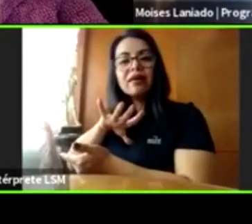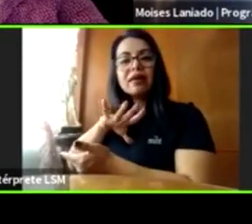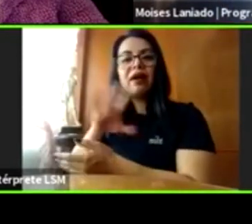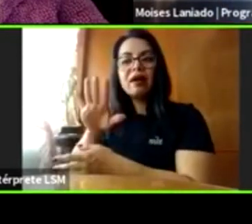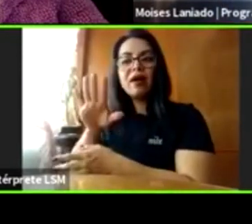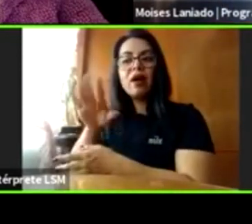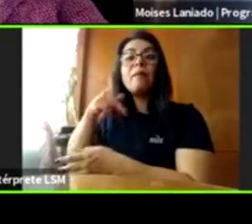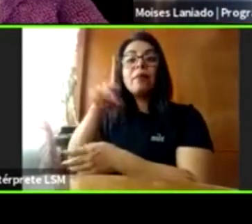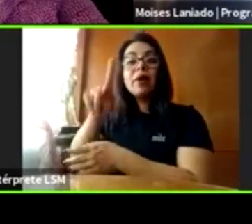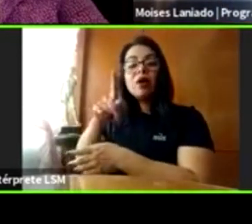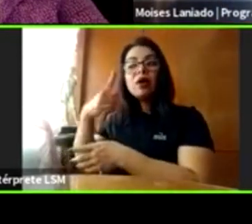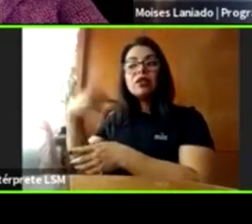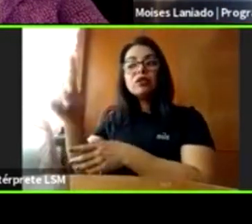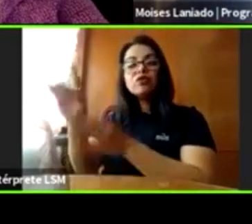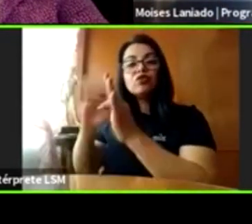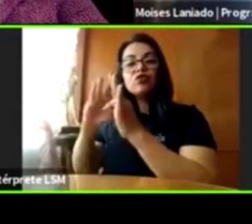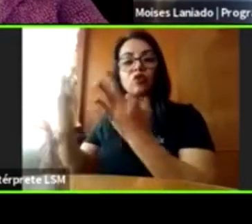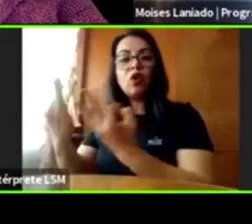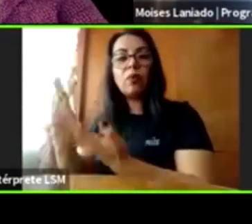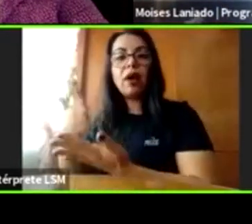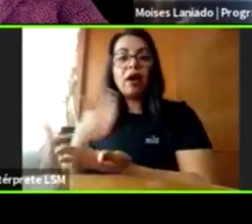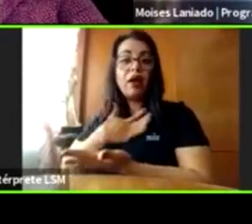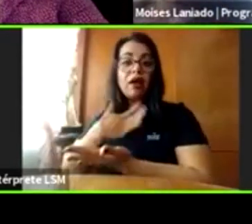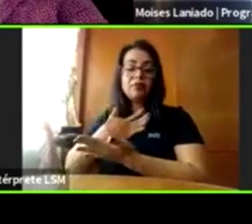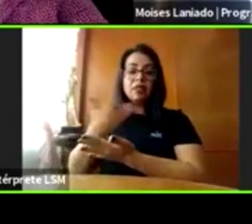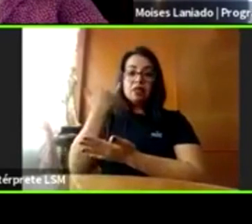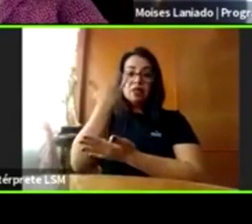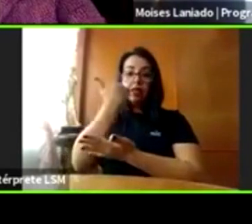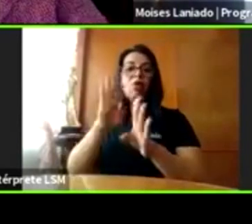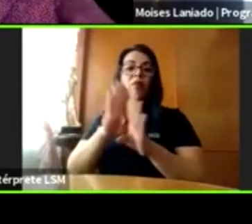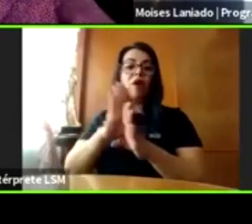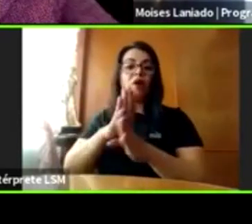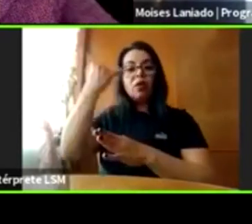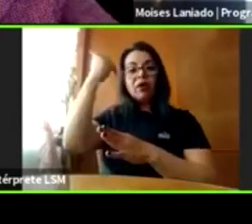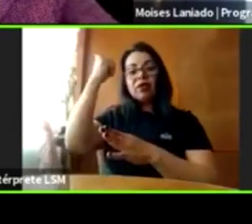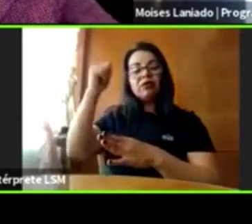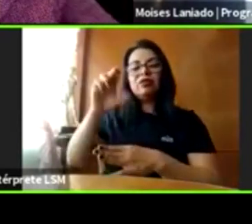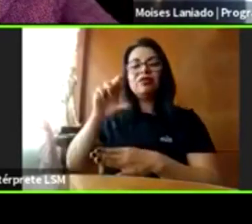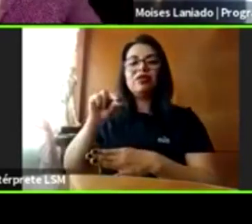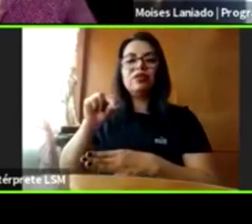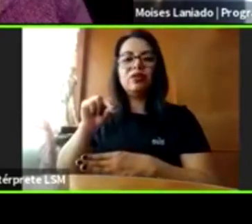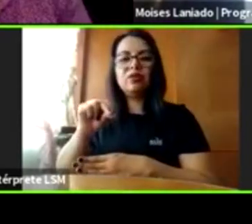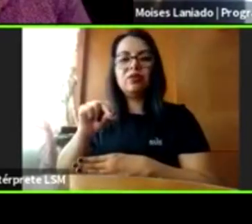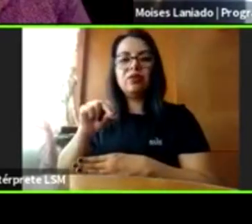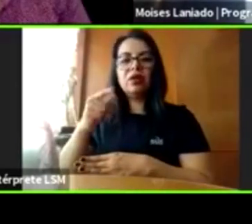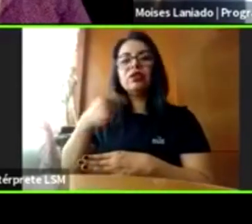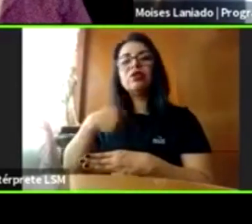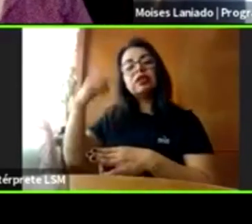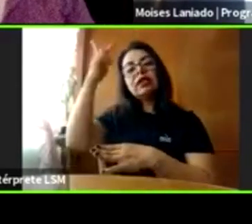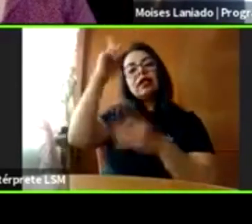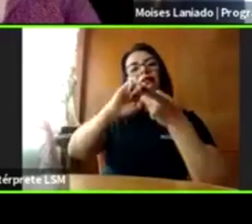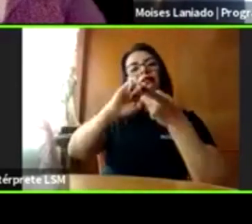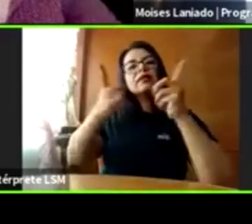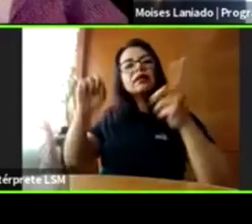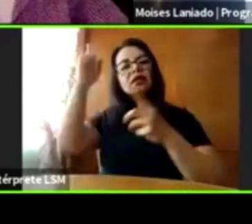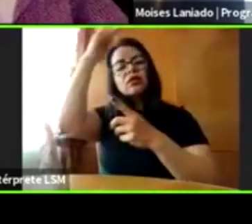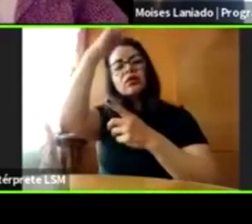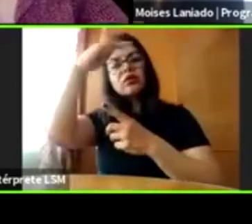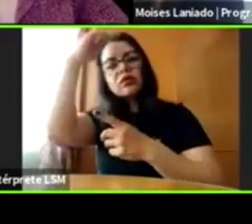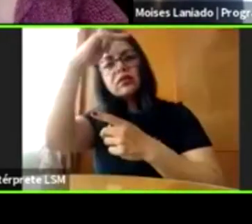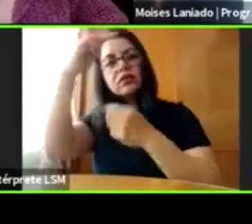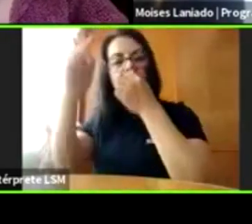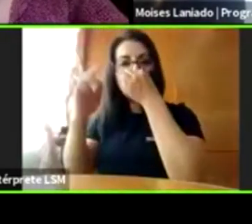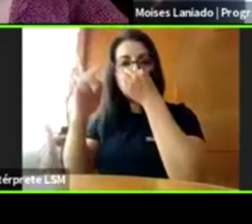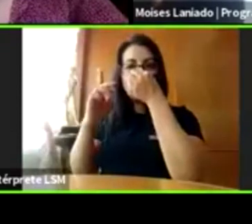como adultos. Y en el aspecto psicoeducativo, lo que buscamos es lograr que todos